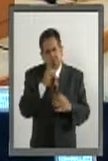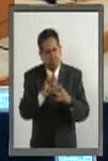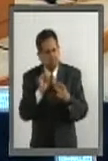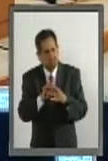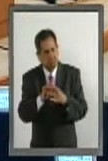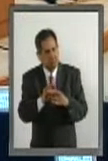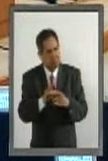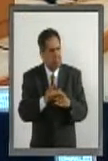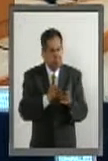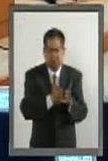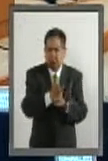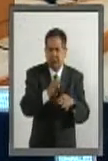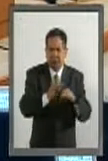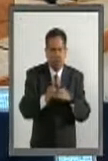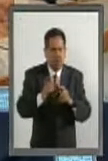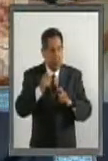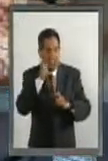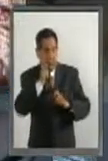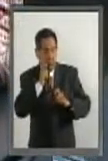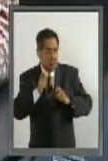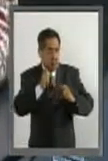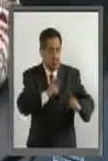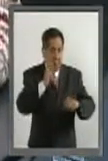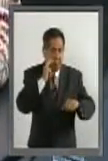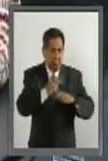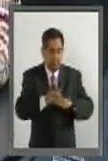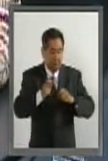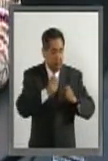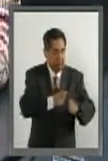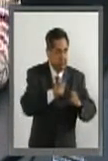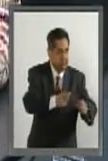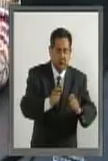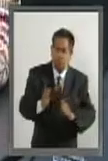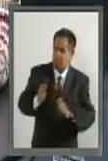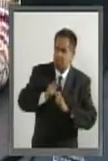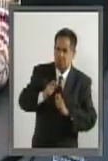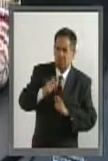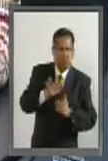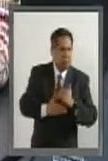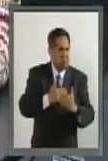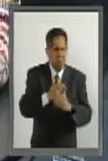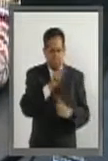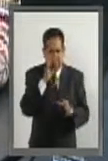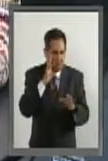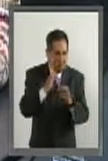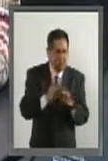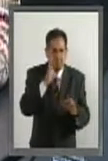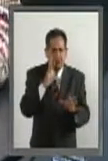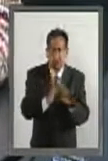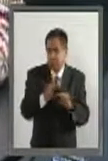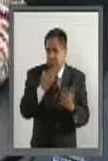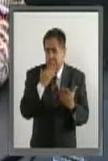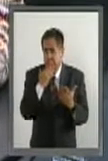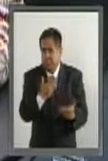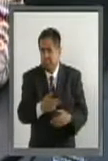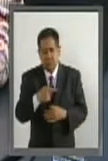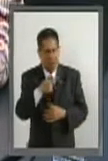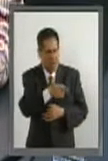que ha tenido en todas las encomiendas que el Senado le ha dado, con entrega, con